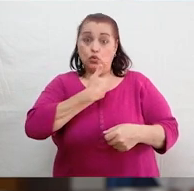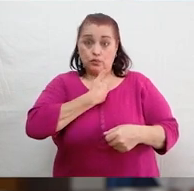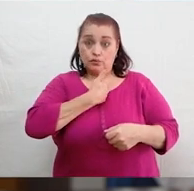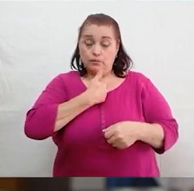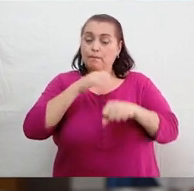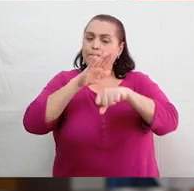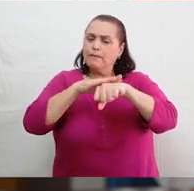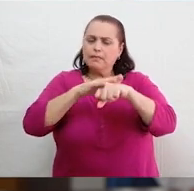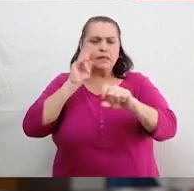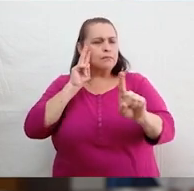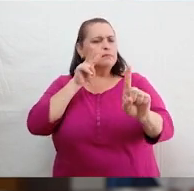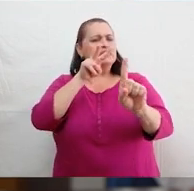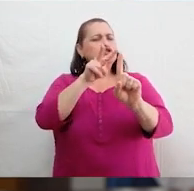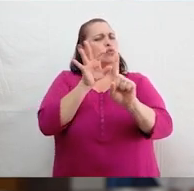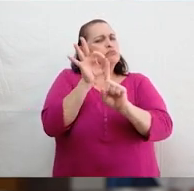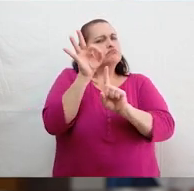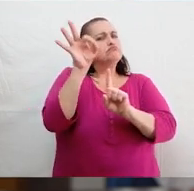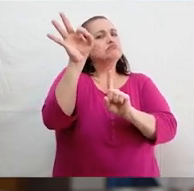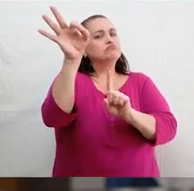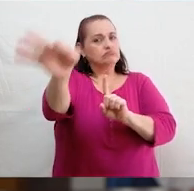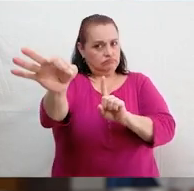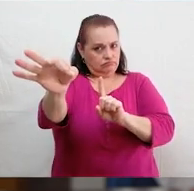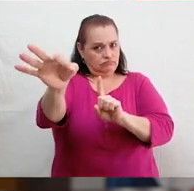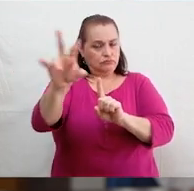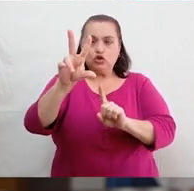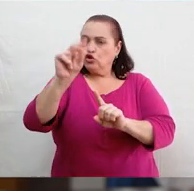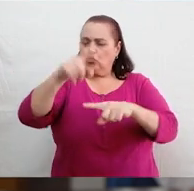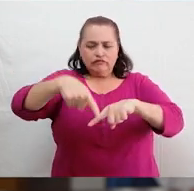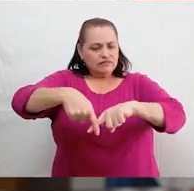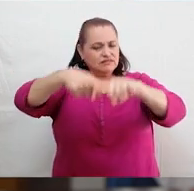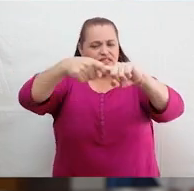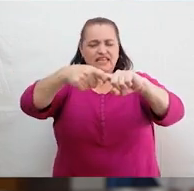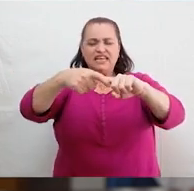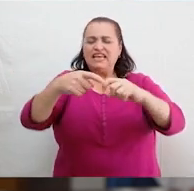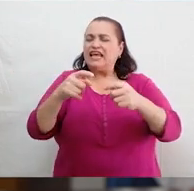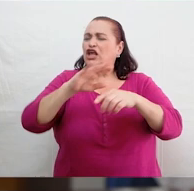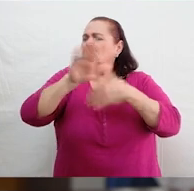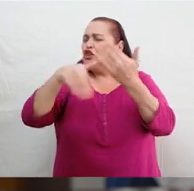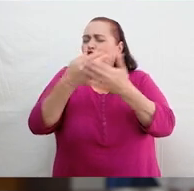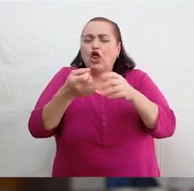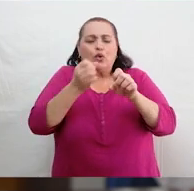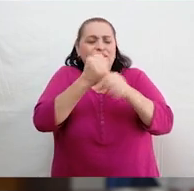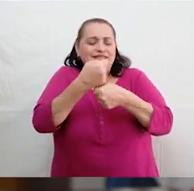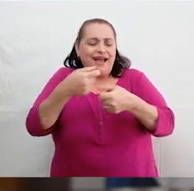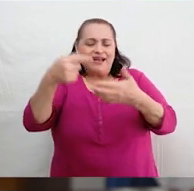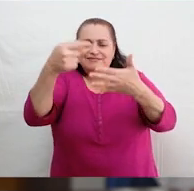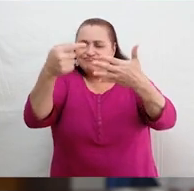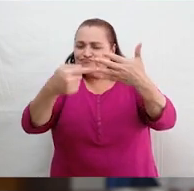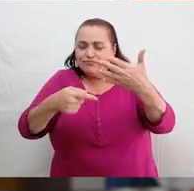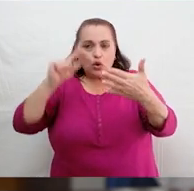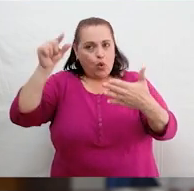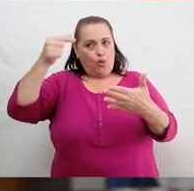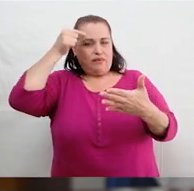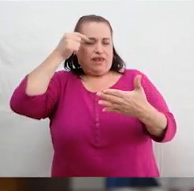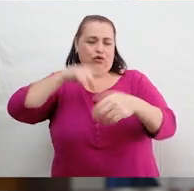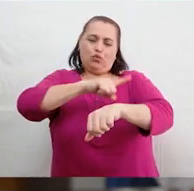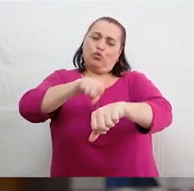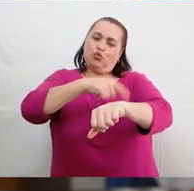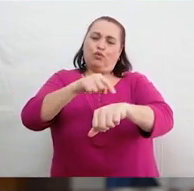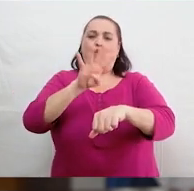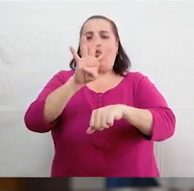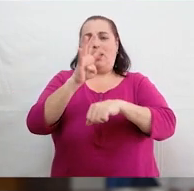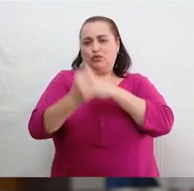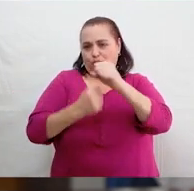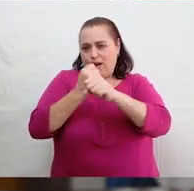tener una visión a largo plazo que no se restringe por los vaivenes de gobiernos que duran cuatro años.